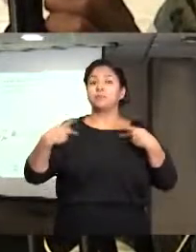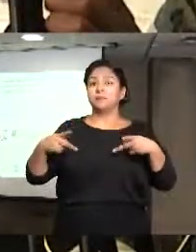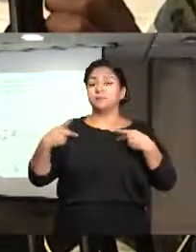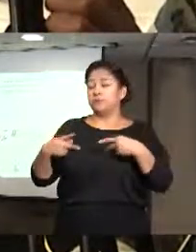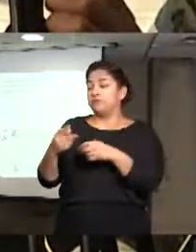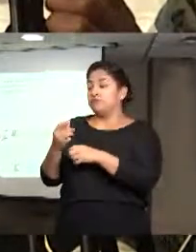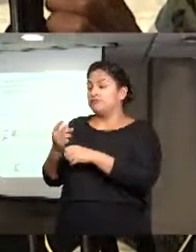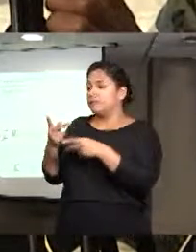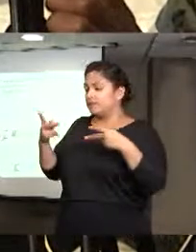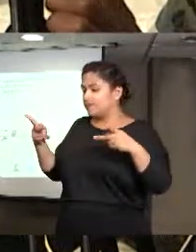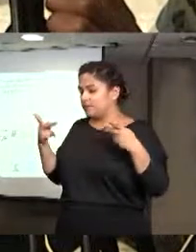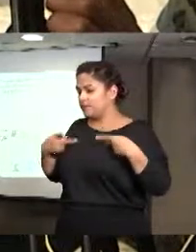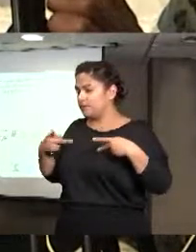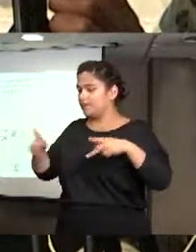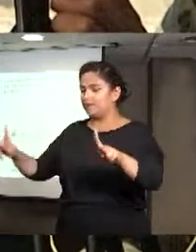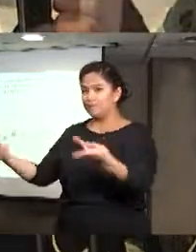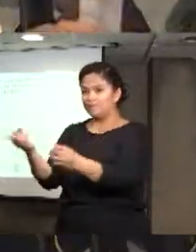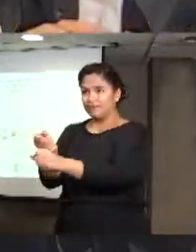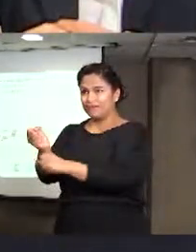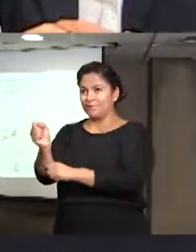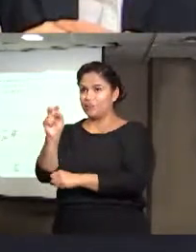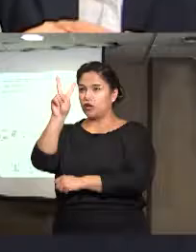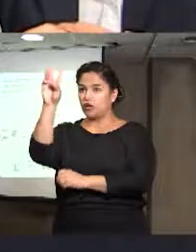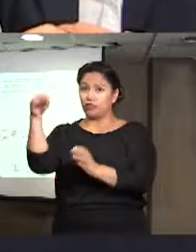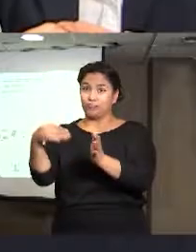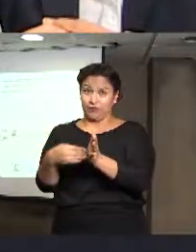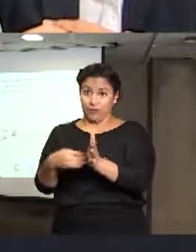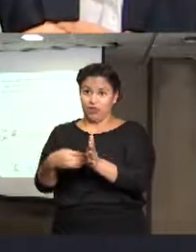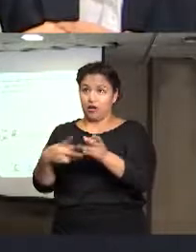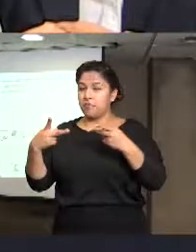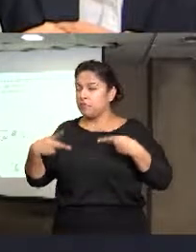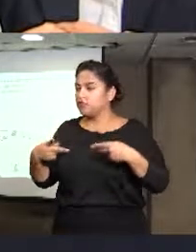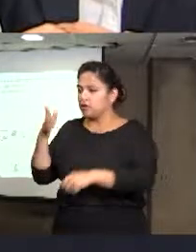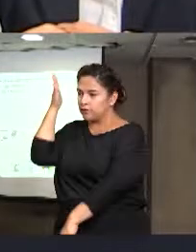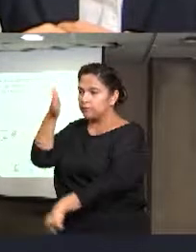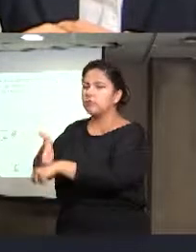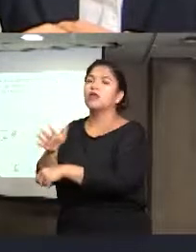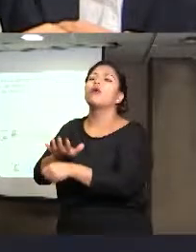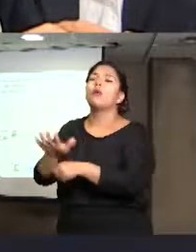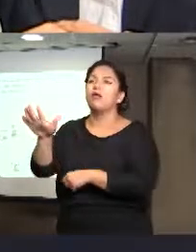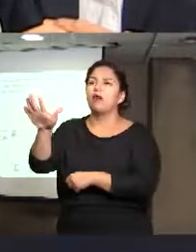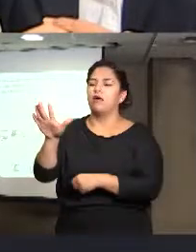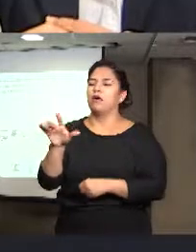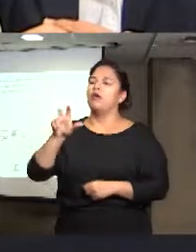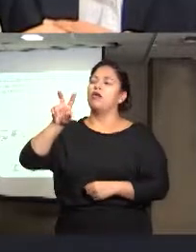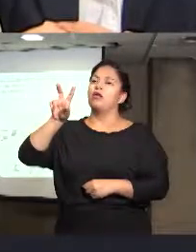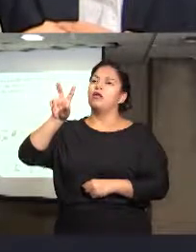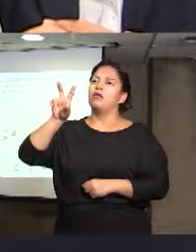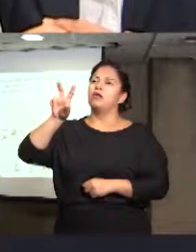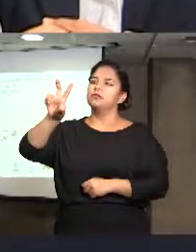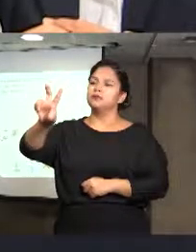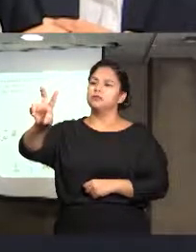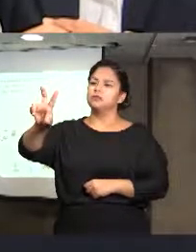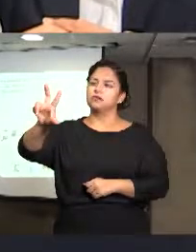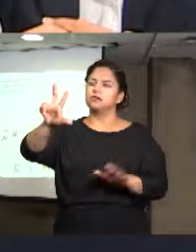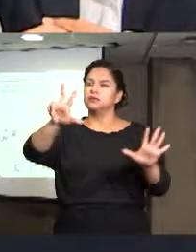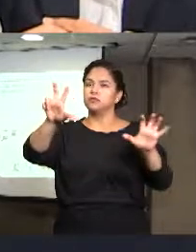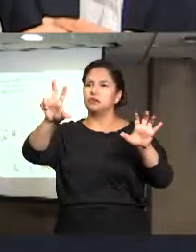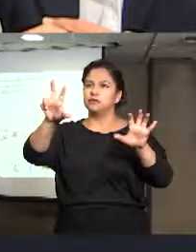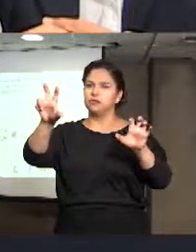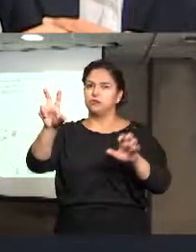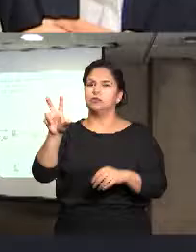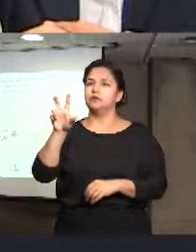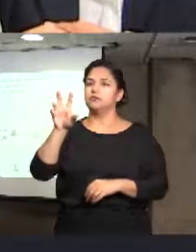previas iniciadas, de las cuales se consignaron 786 y de sentencias tenemos